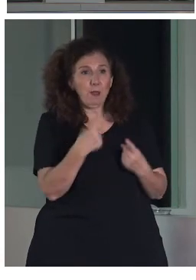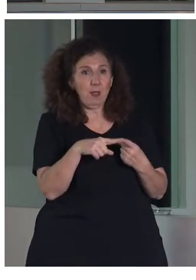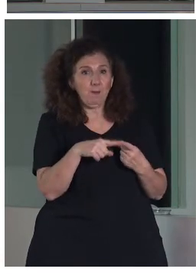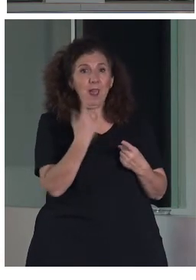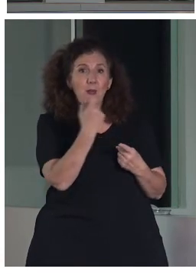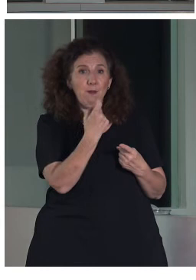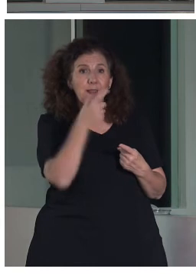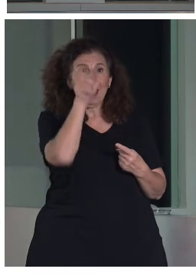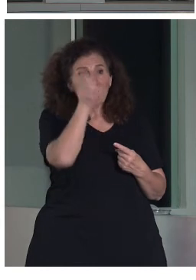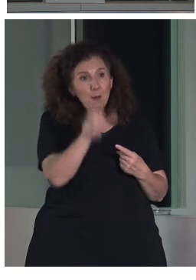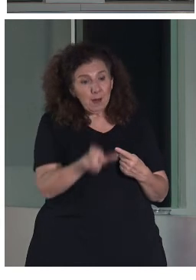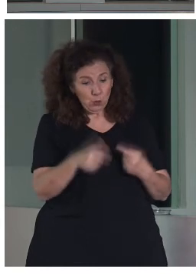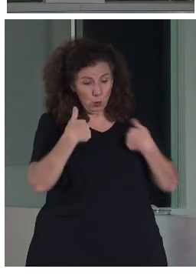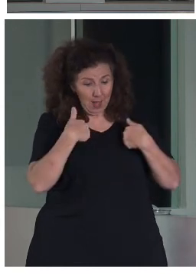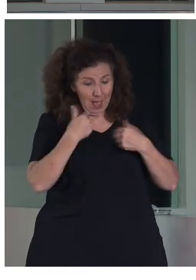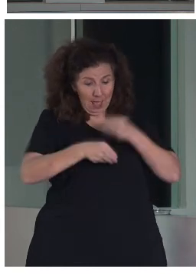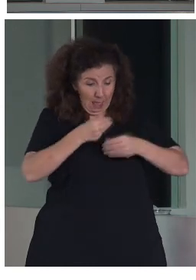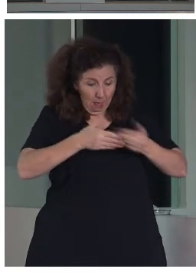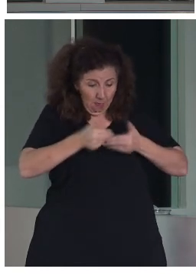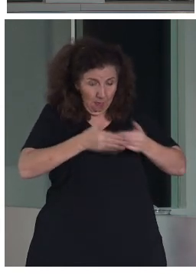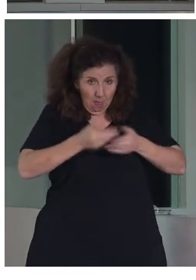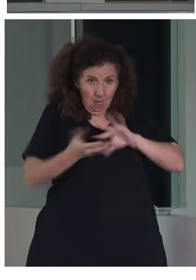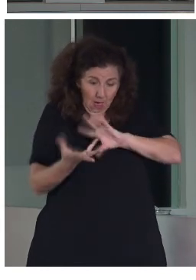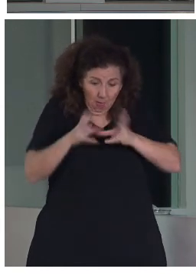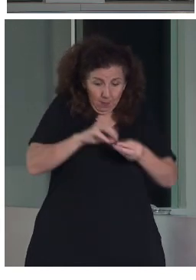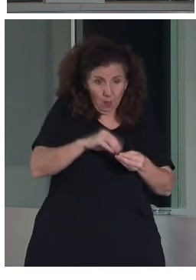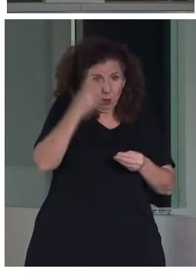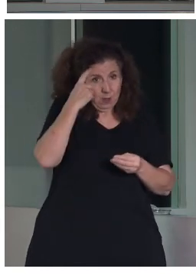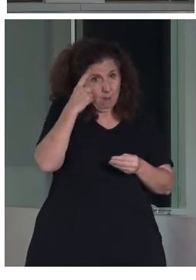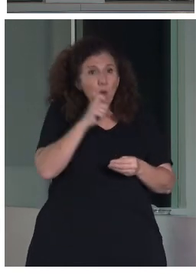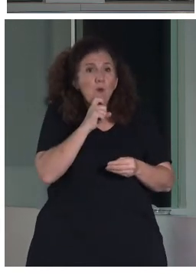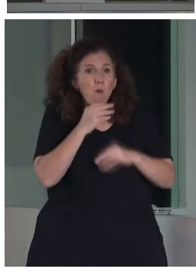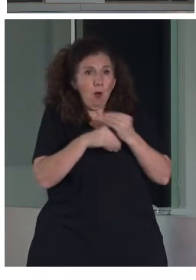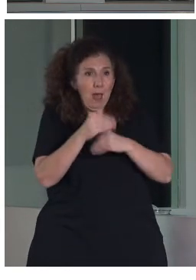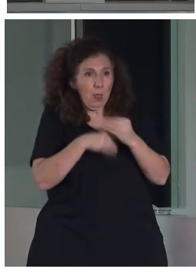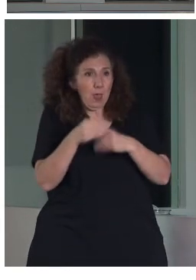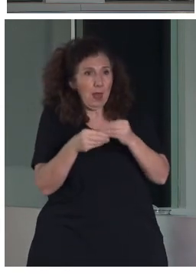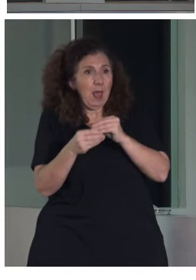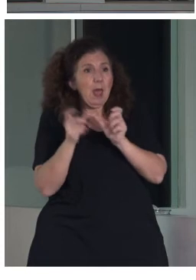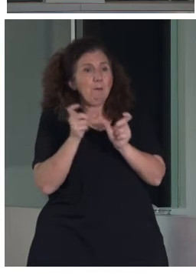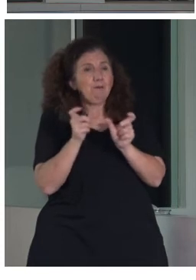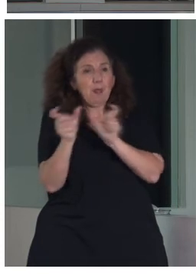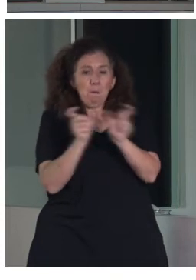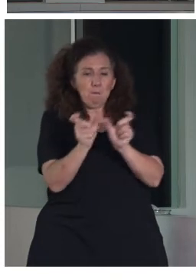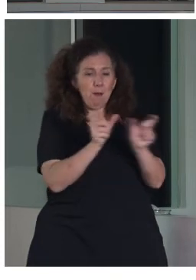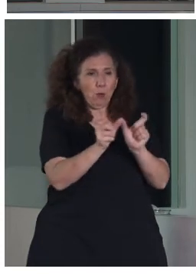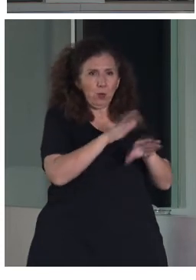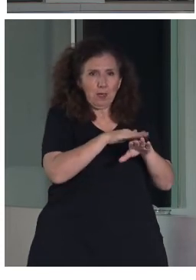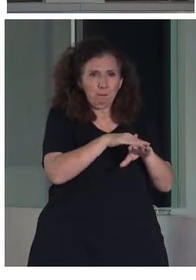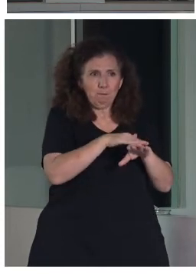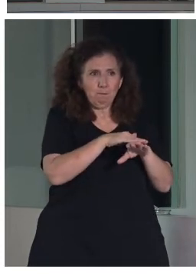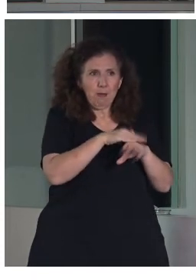con que la persona que adapta debe conocer esas pautas de redacción y diseño, sino que también debemos contar con los